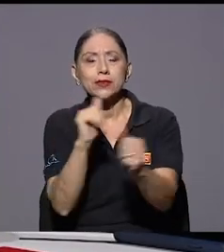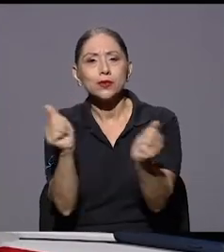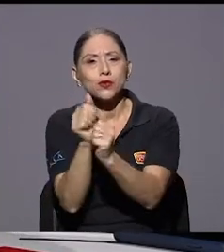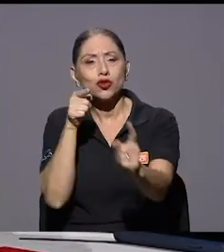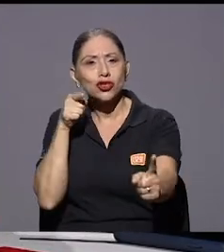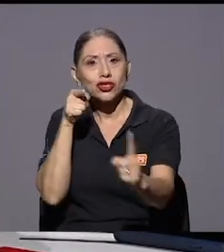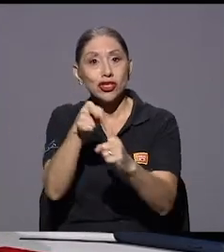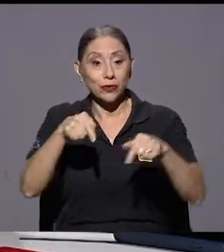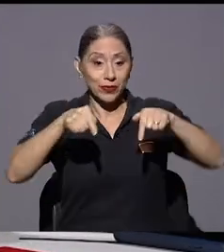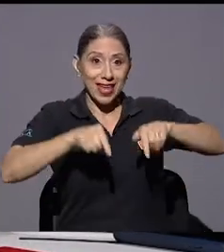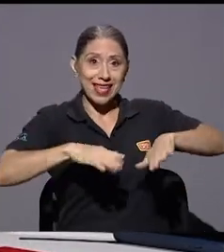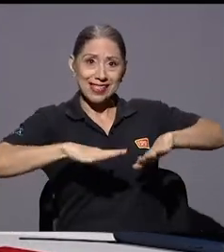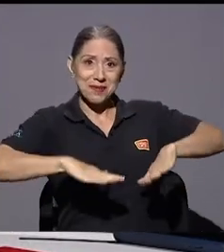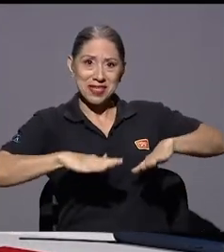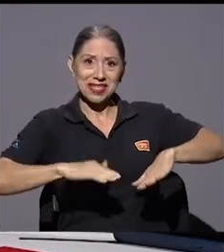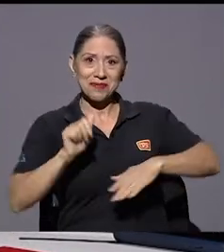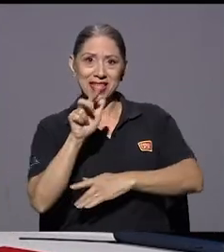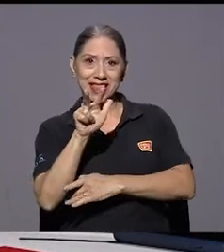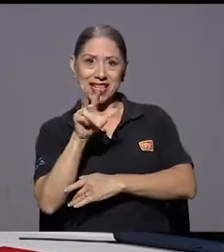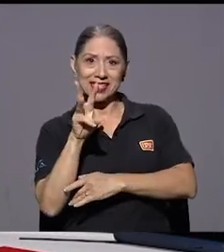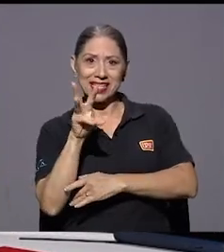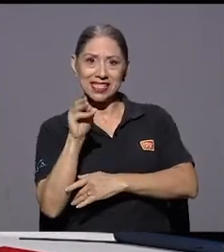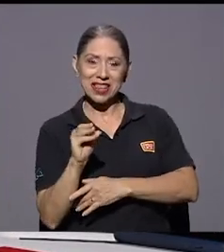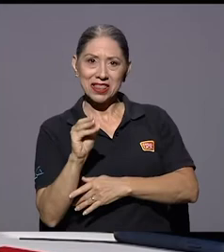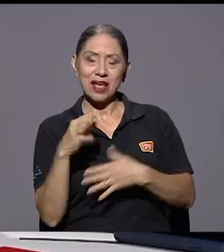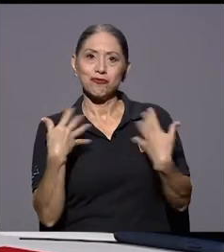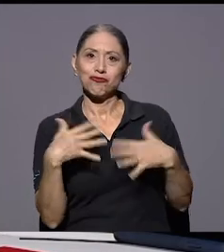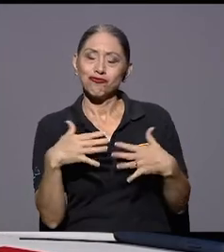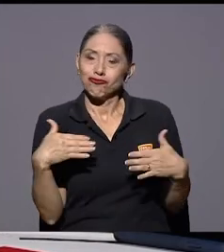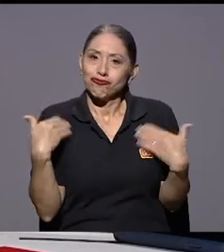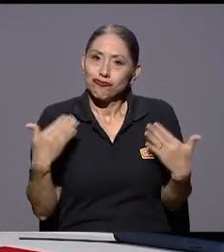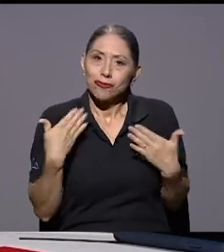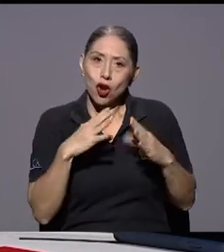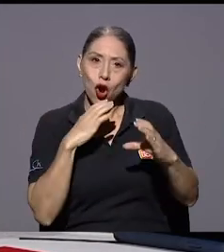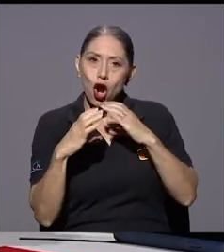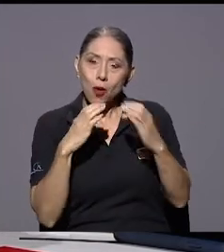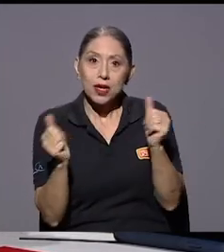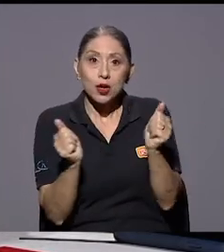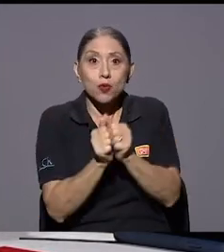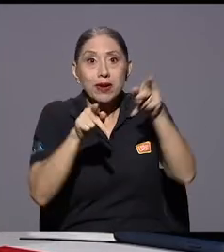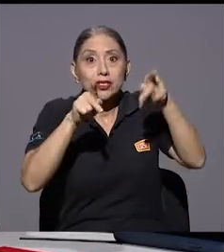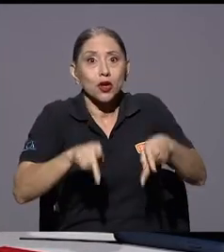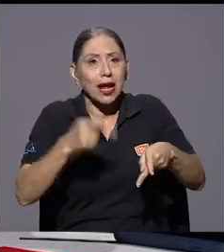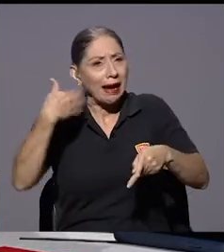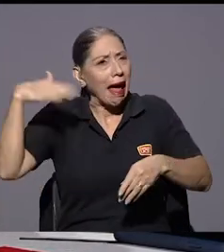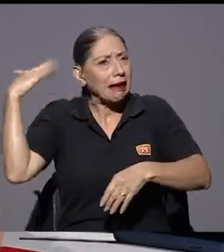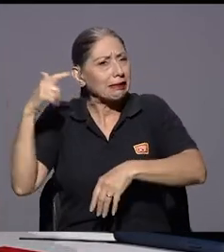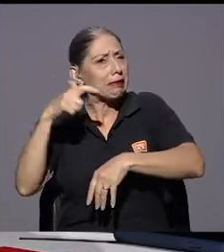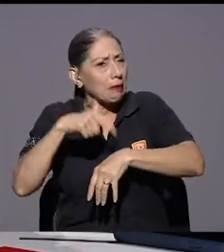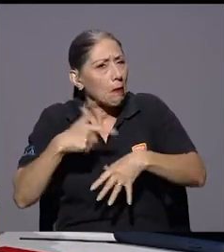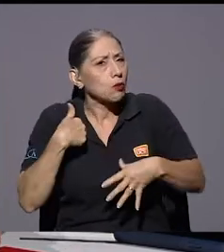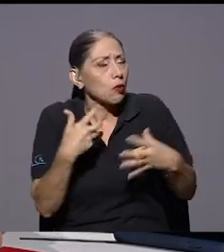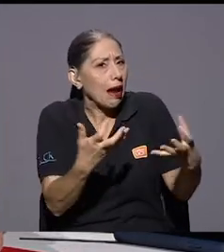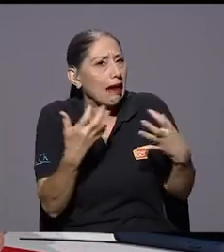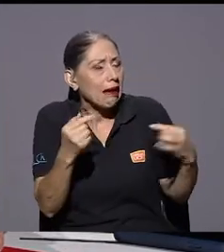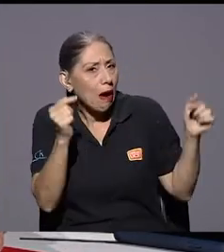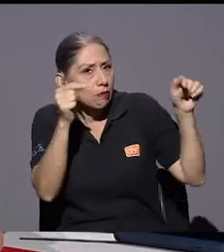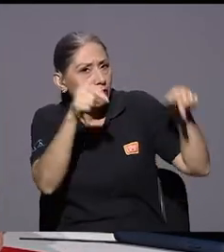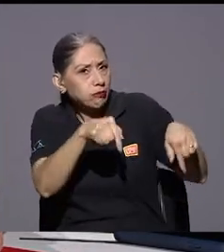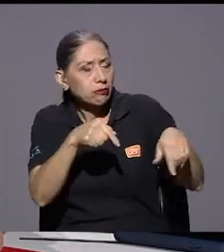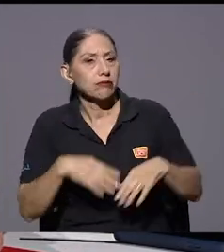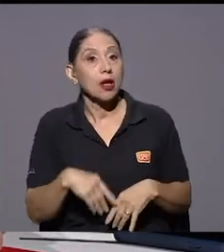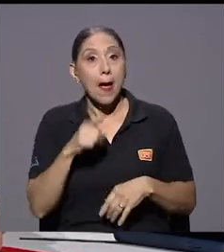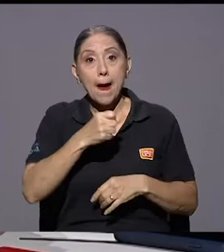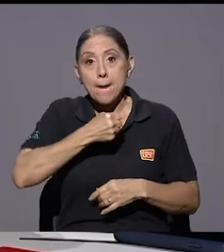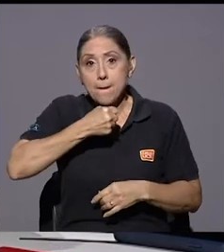sentido y en esta mesa de 360 tengo el gusto de conversar con alguien que hace ratos quería tener acá es